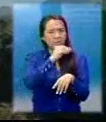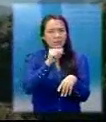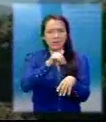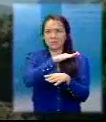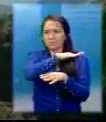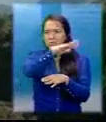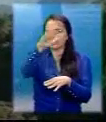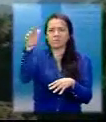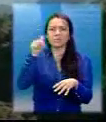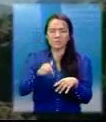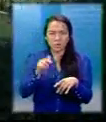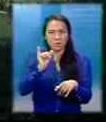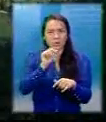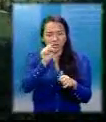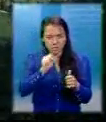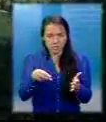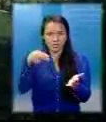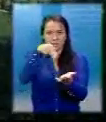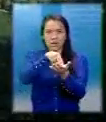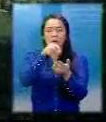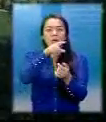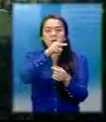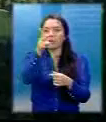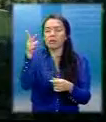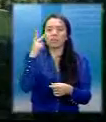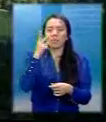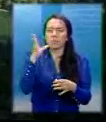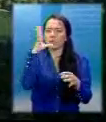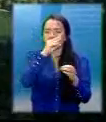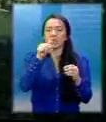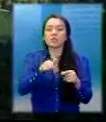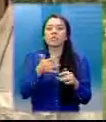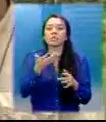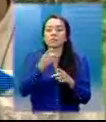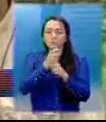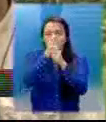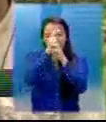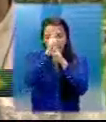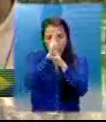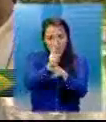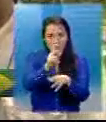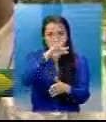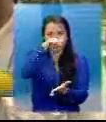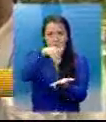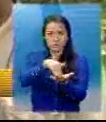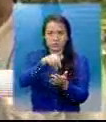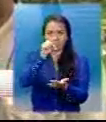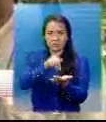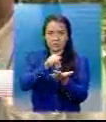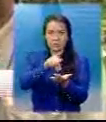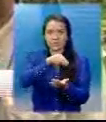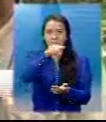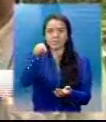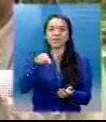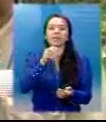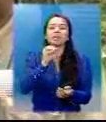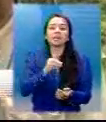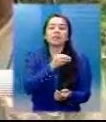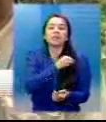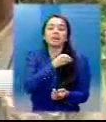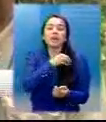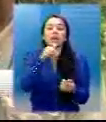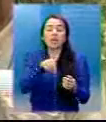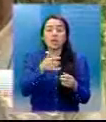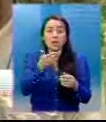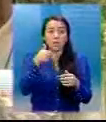la Laguna Chicabal, que para los pobladores es un lugar sagrado. En realidad es sagrado, es un lugar sagrado y no es un lugar sagrado